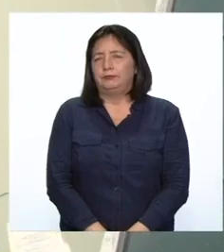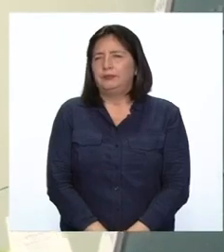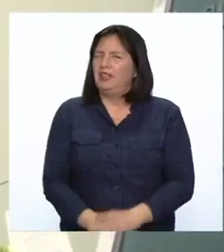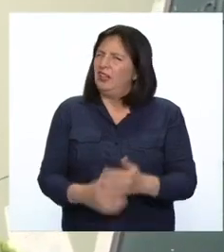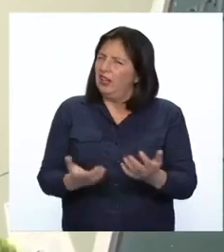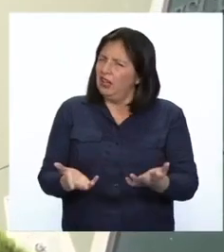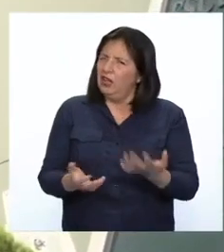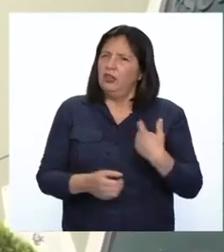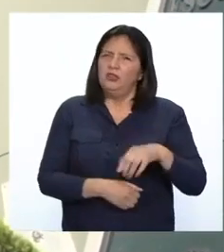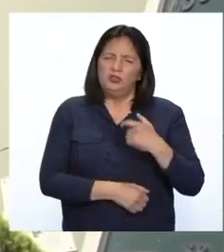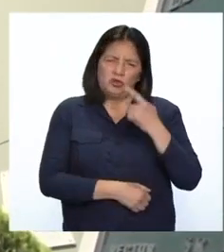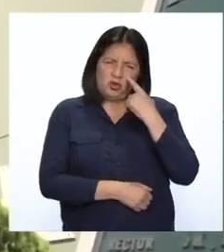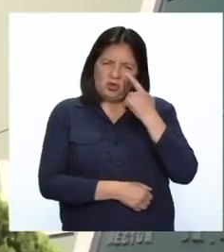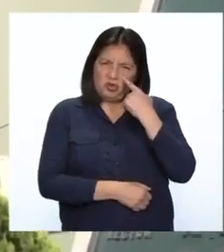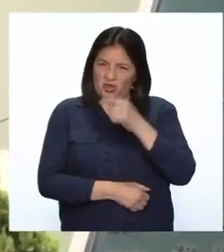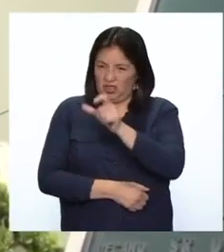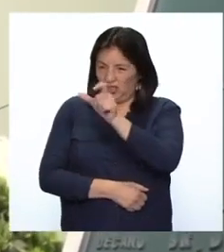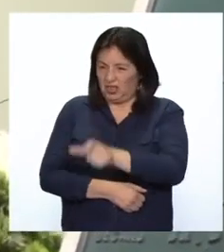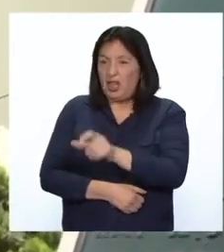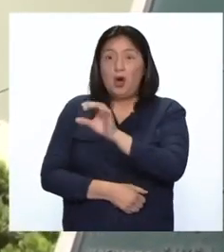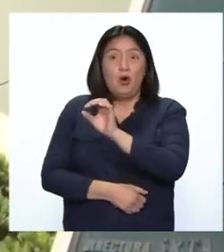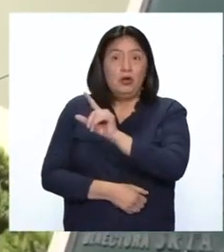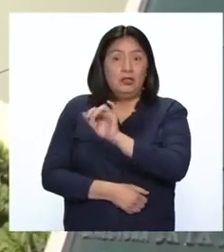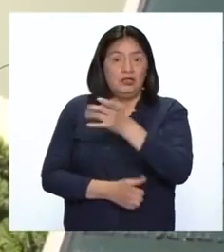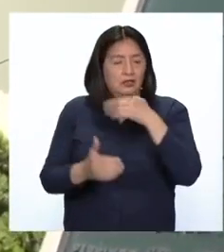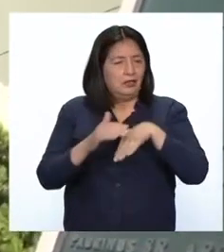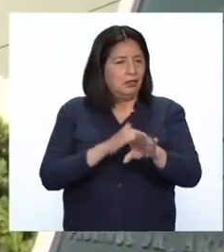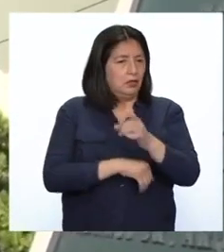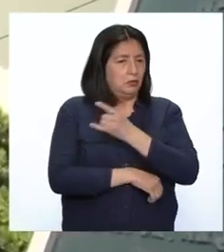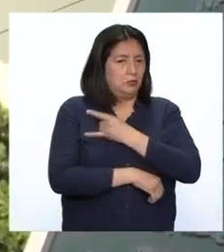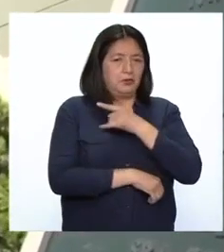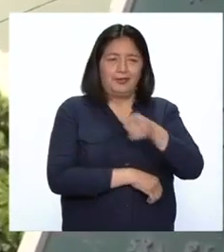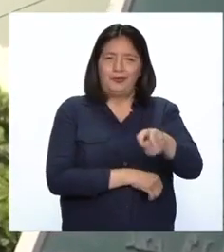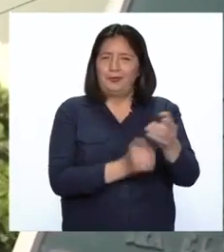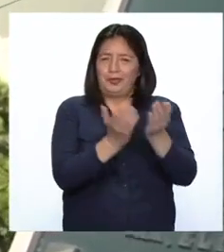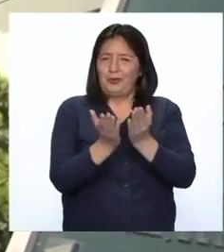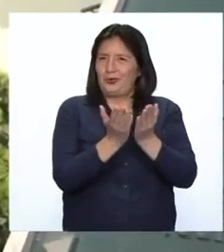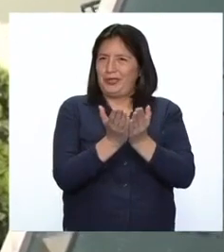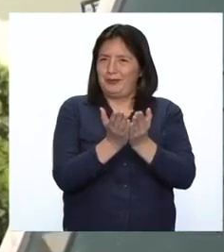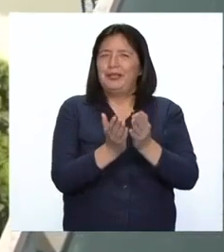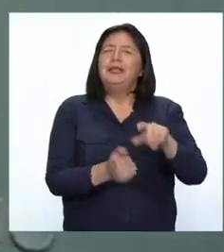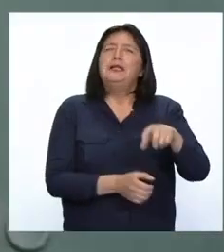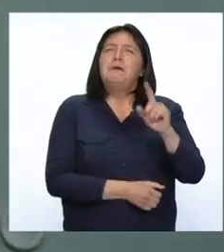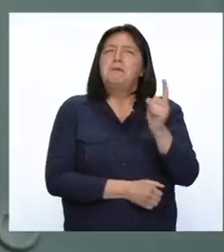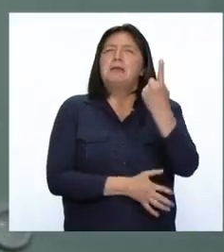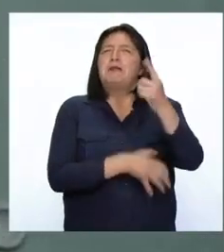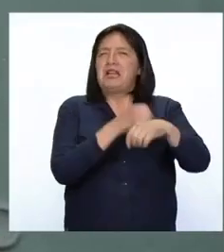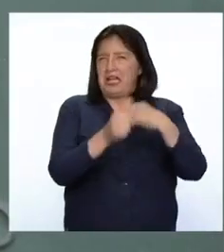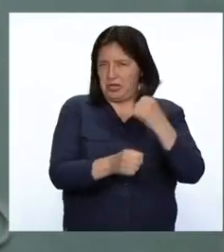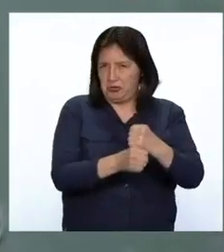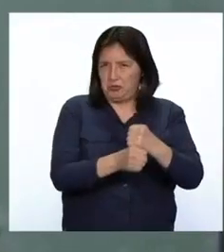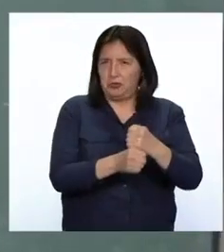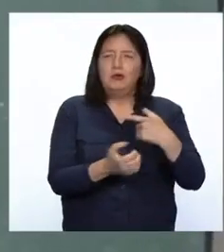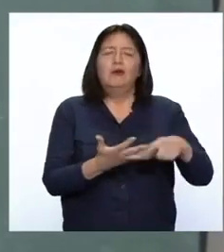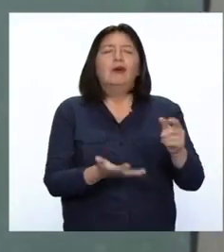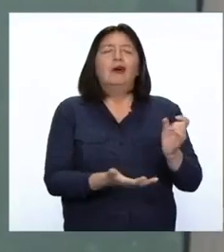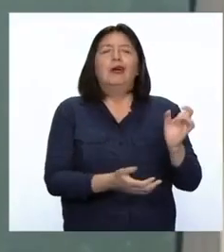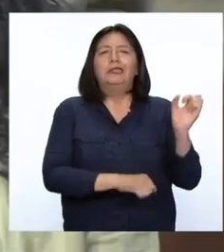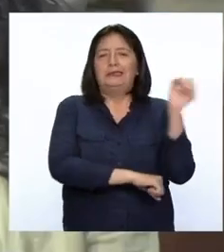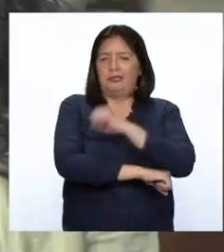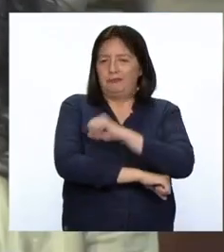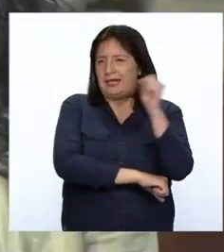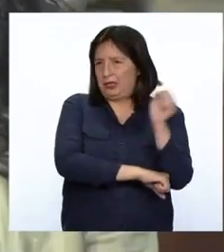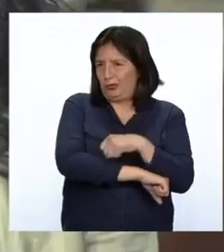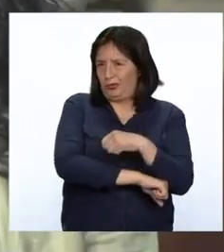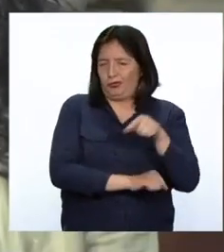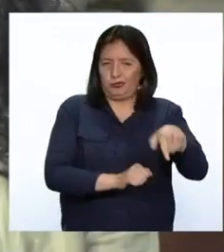Conocí a Blanca en la universidad cuando ella era alumna de primer año en San Marcos en la Escuela de Nutrición.